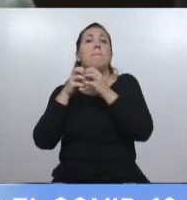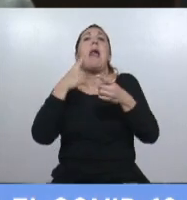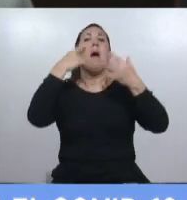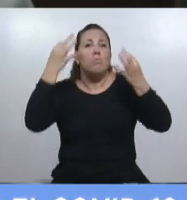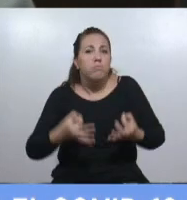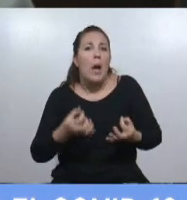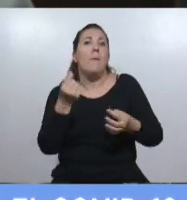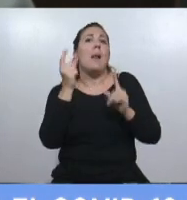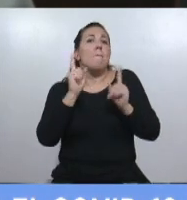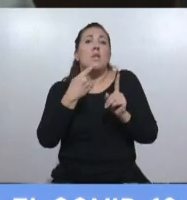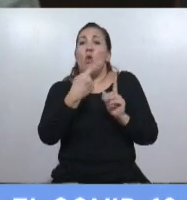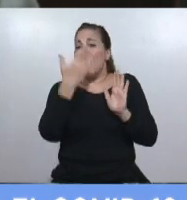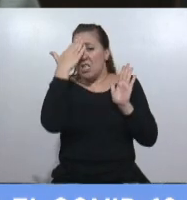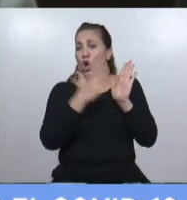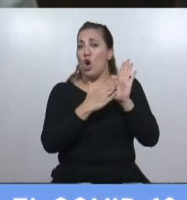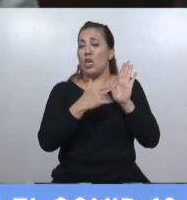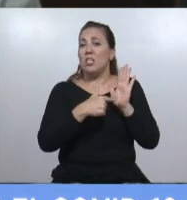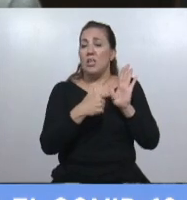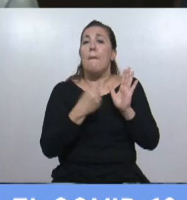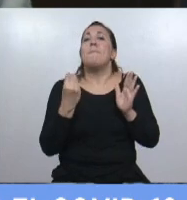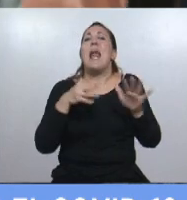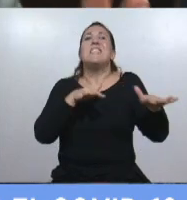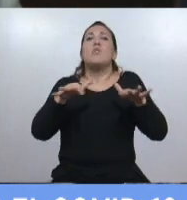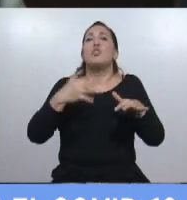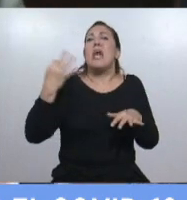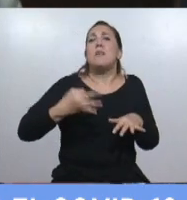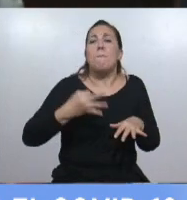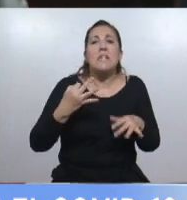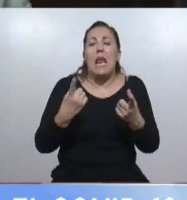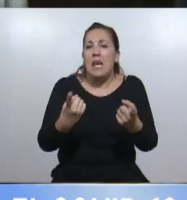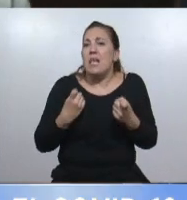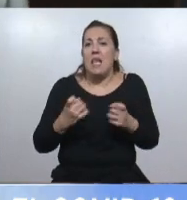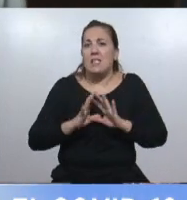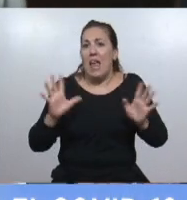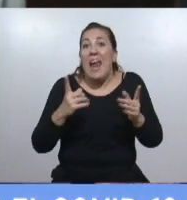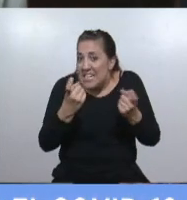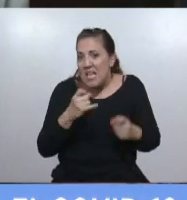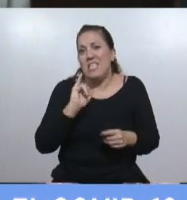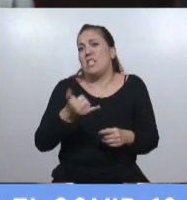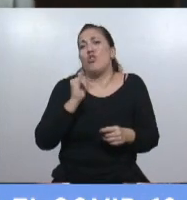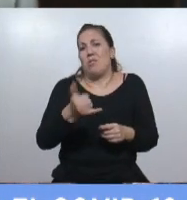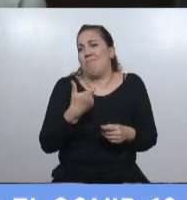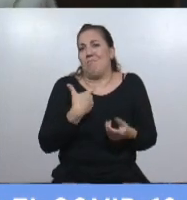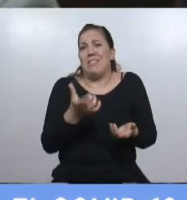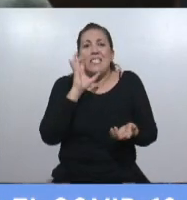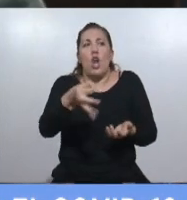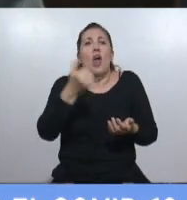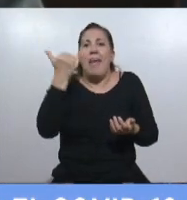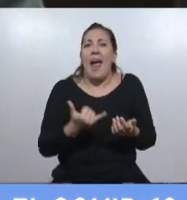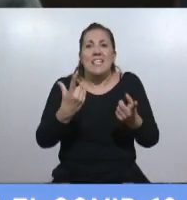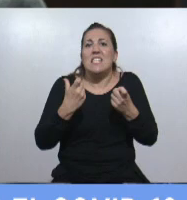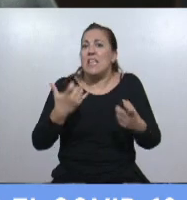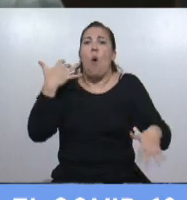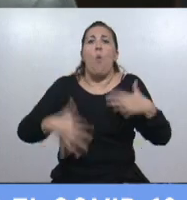tiene previsto la Constitución para situaciones excepcionales, de necesidad, no hay ninguna duda que hay necesidad de tomar medidas y de